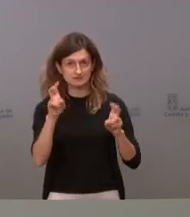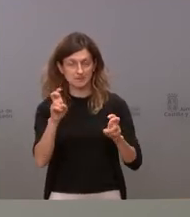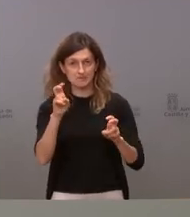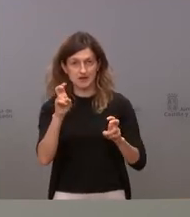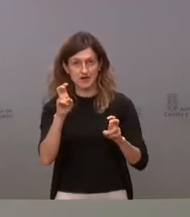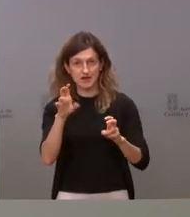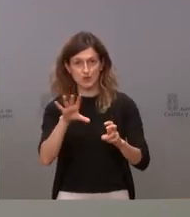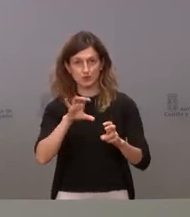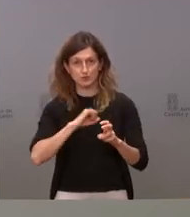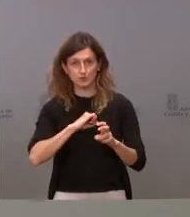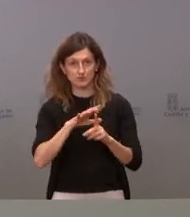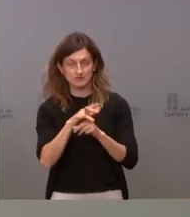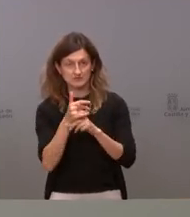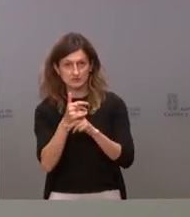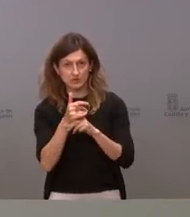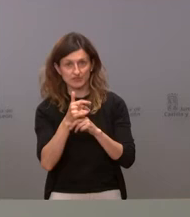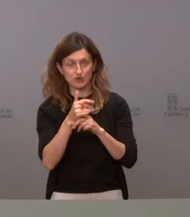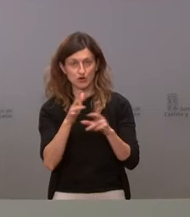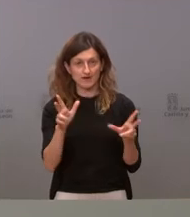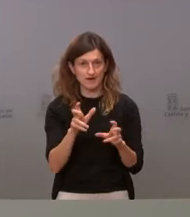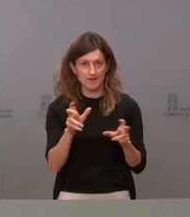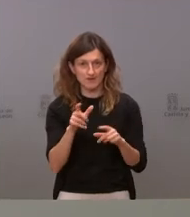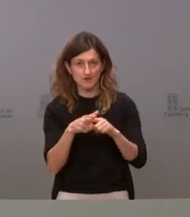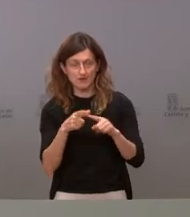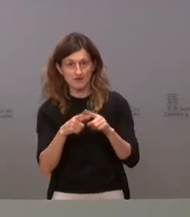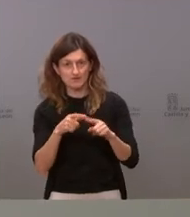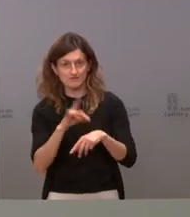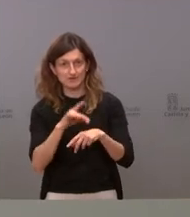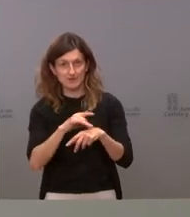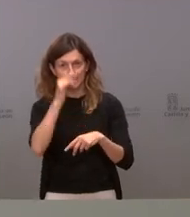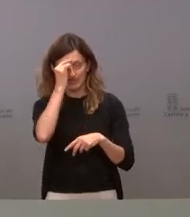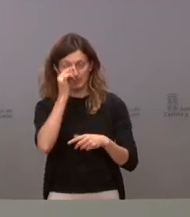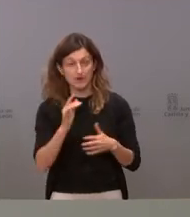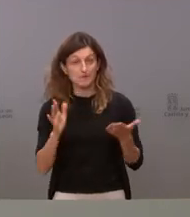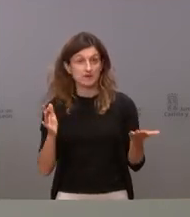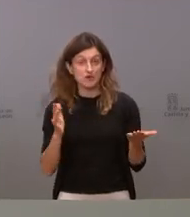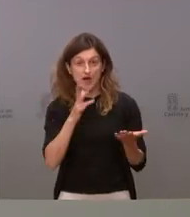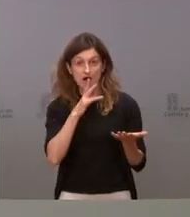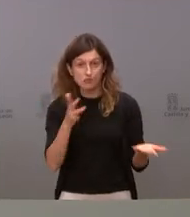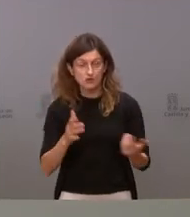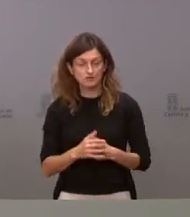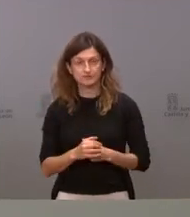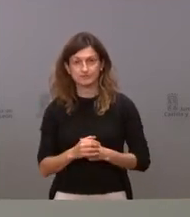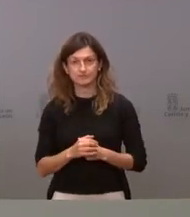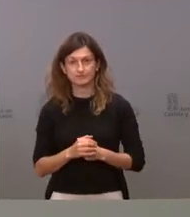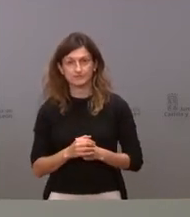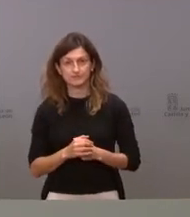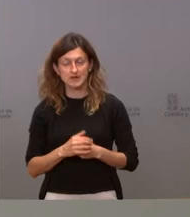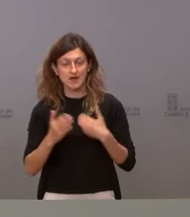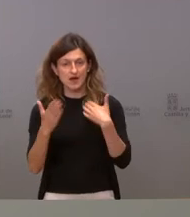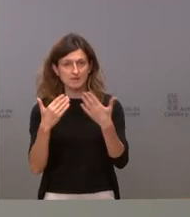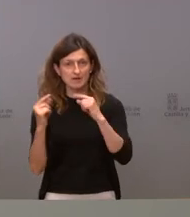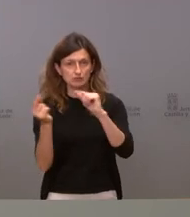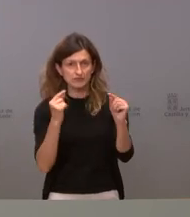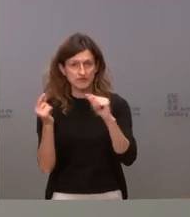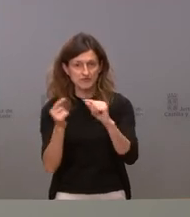luego a tener situaciones moderadas o graves de esta enfermedad pero ahora mismo lo que está en debate y que también es